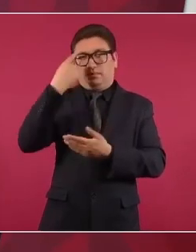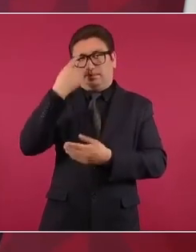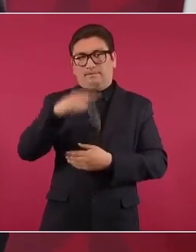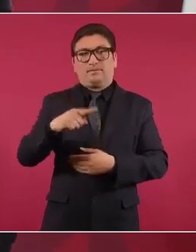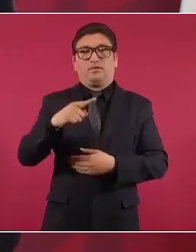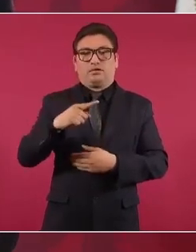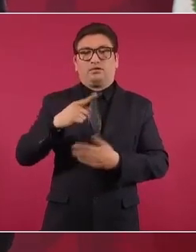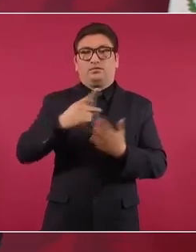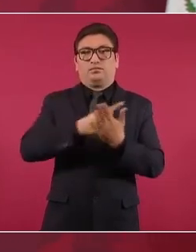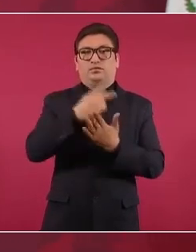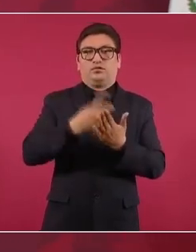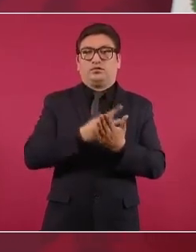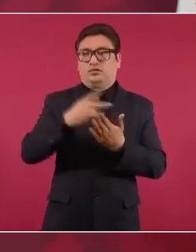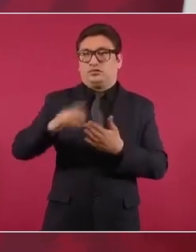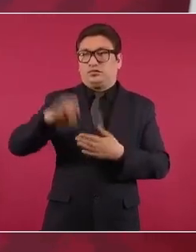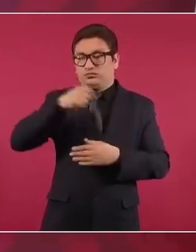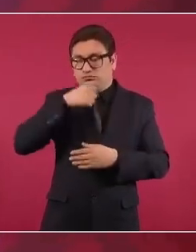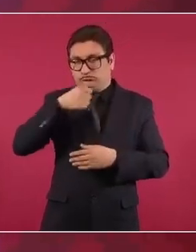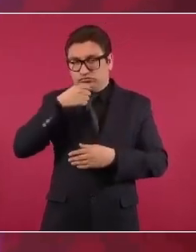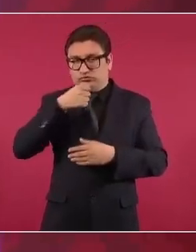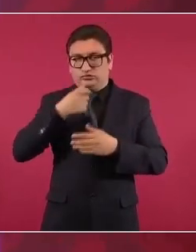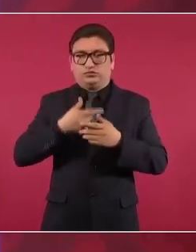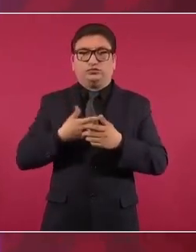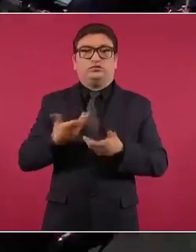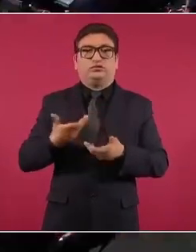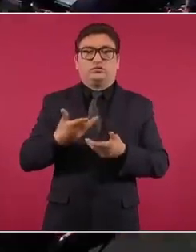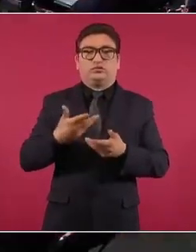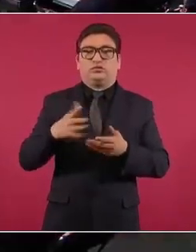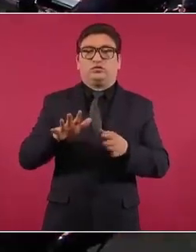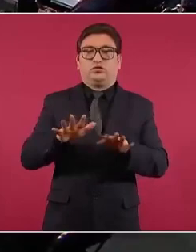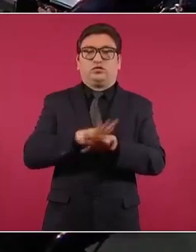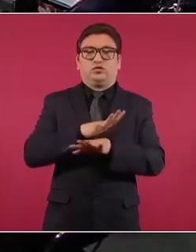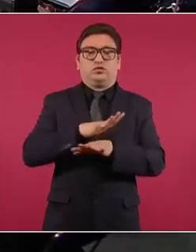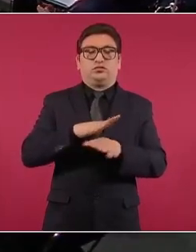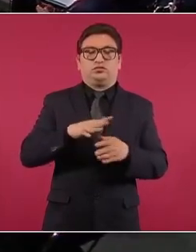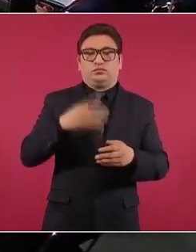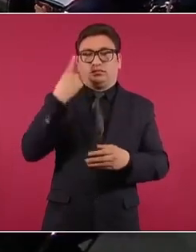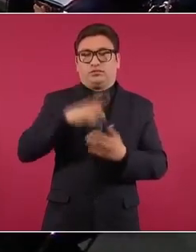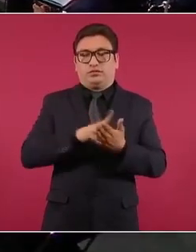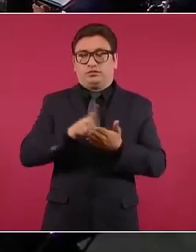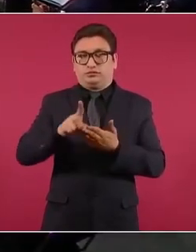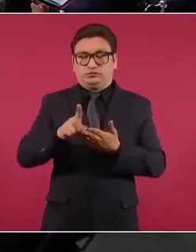el programa de adultos mayores se convirtiera en un derecho?